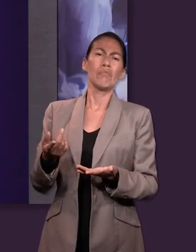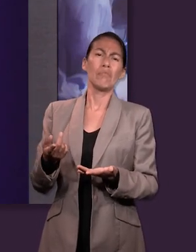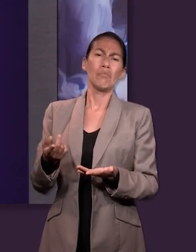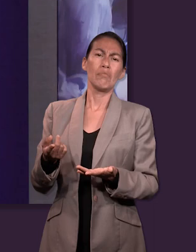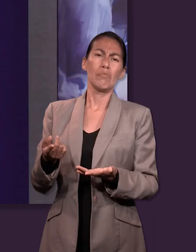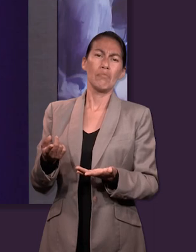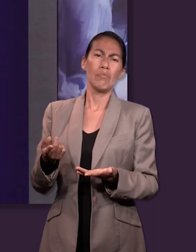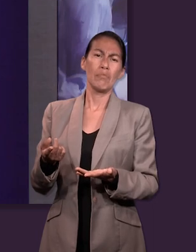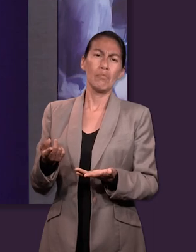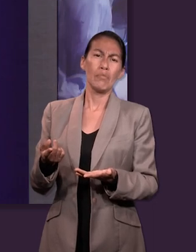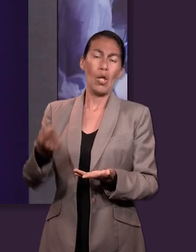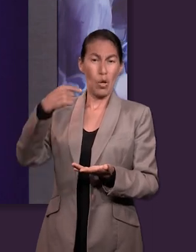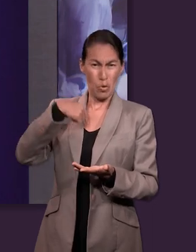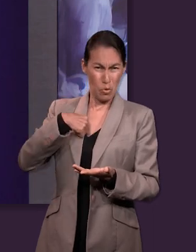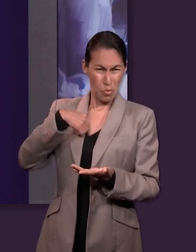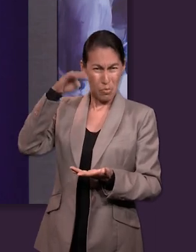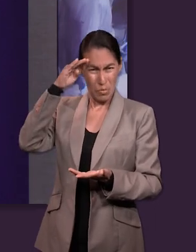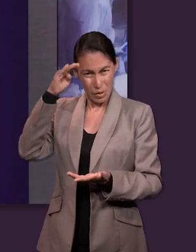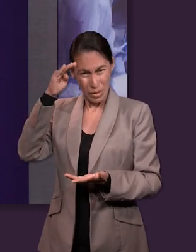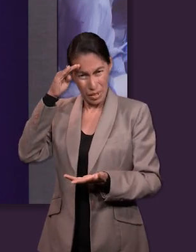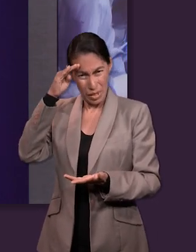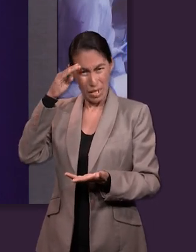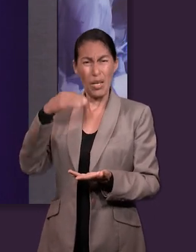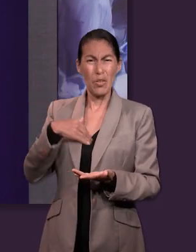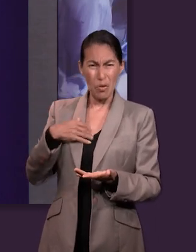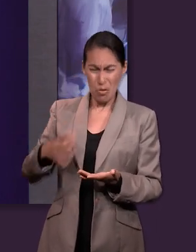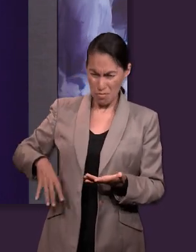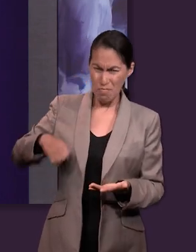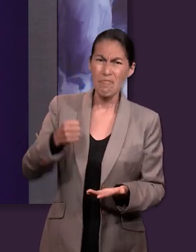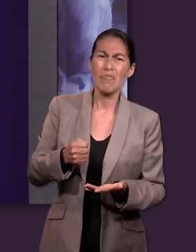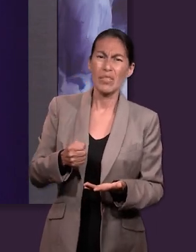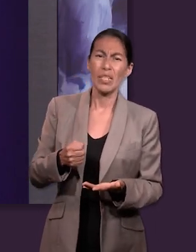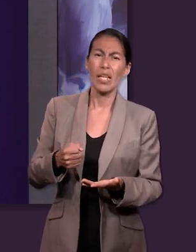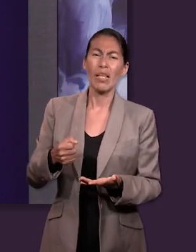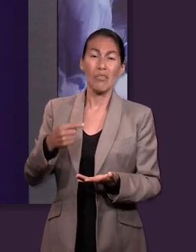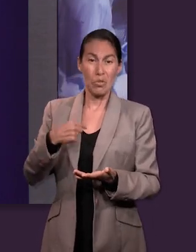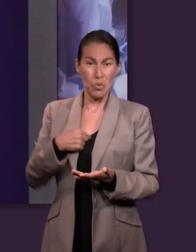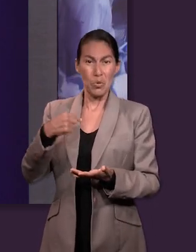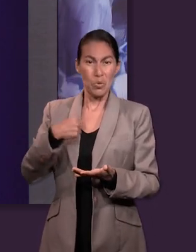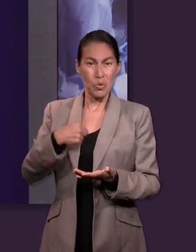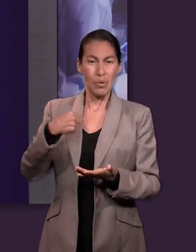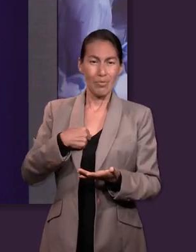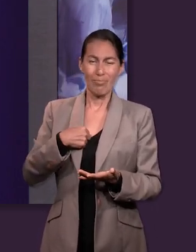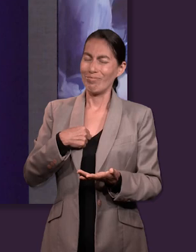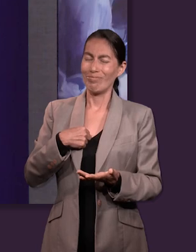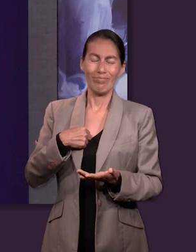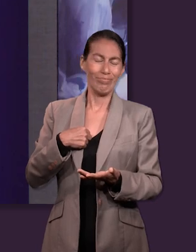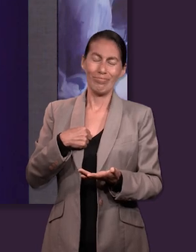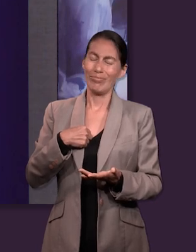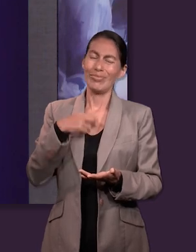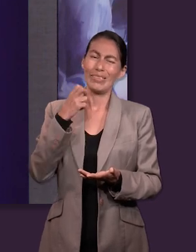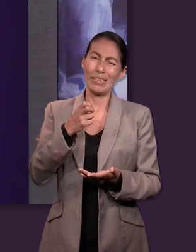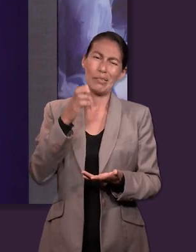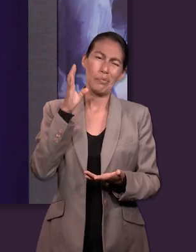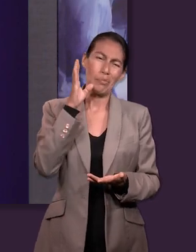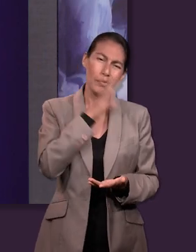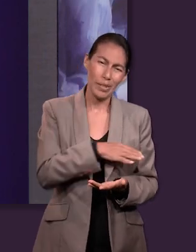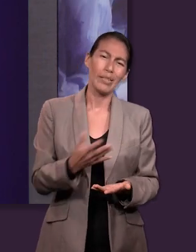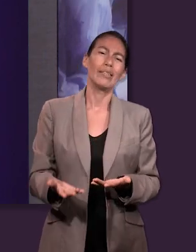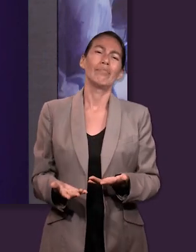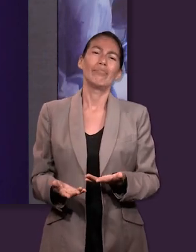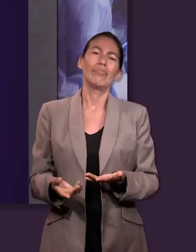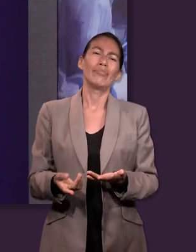vi, me dije, me dije, me esforcé. Entonces creo que